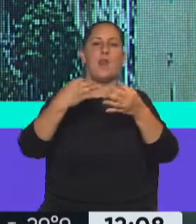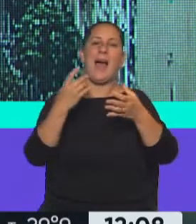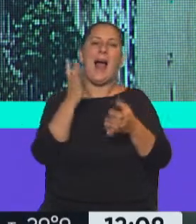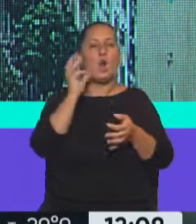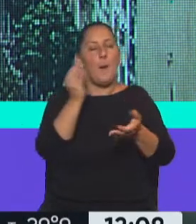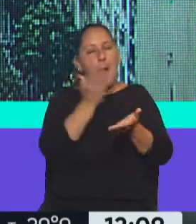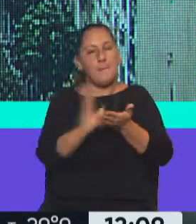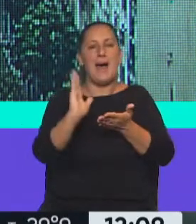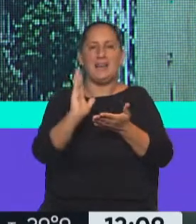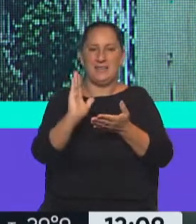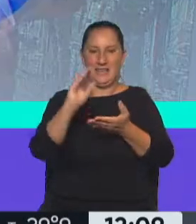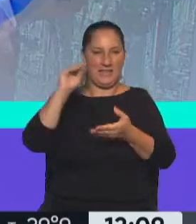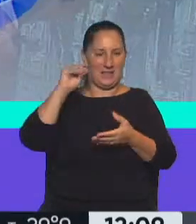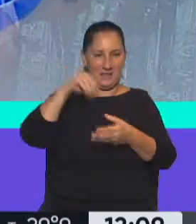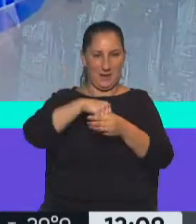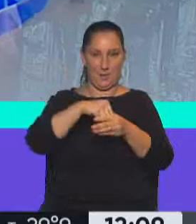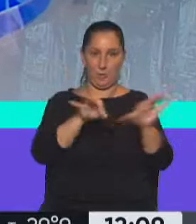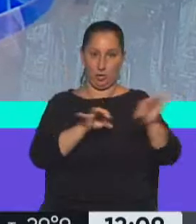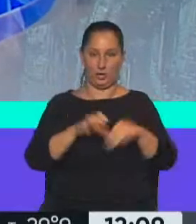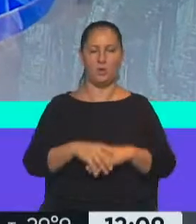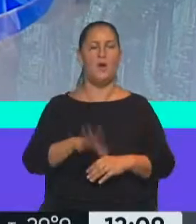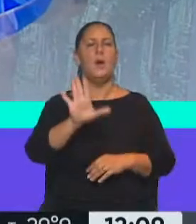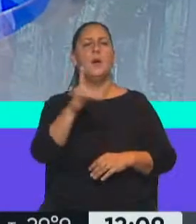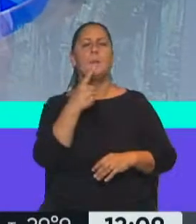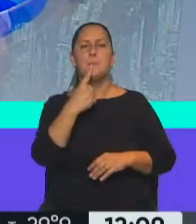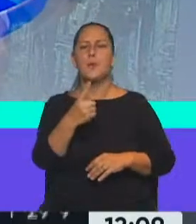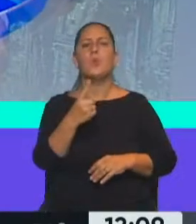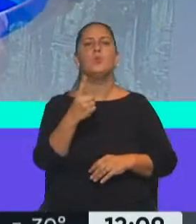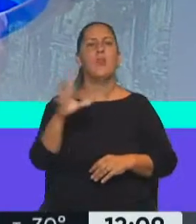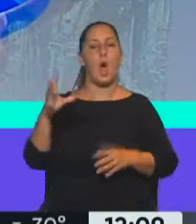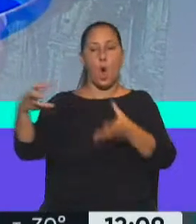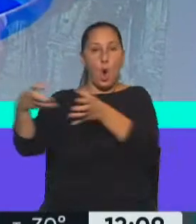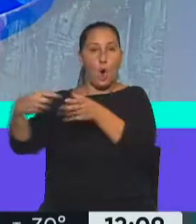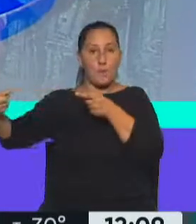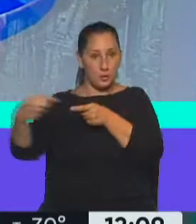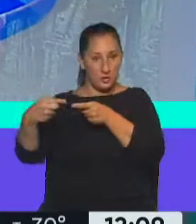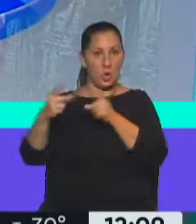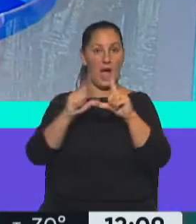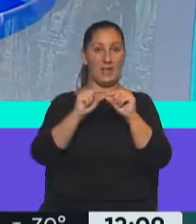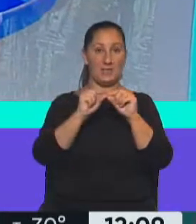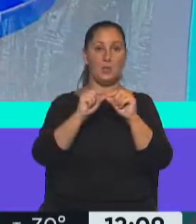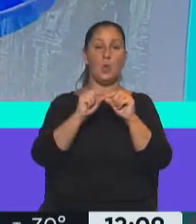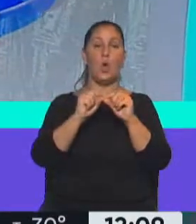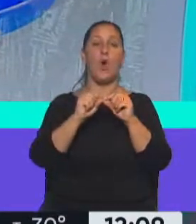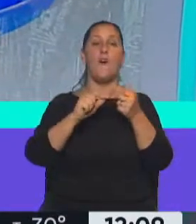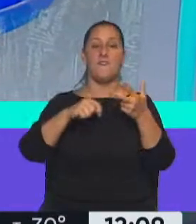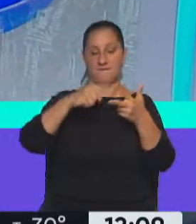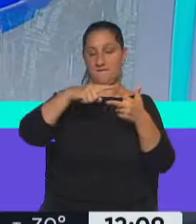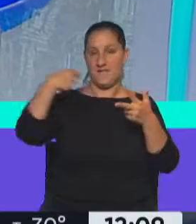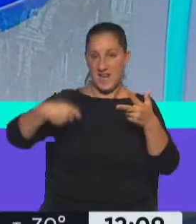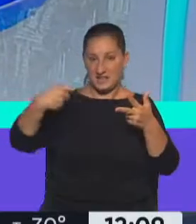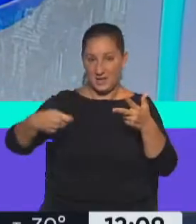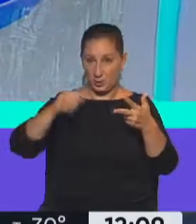extra al proyecto de la ley. Ahora Fer, de esto se puede interpretar que probablemente la oposición acompañe el artículo sobre la financiación